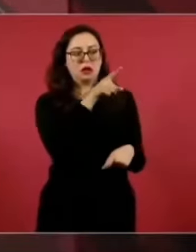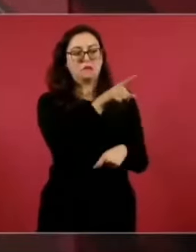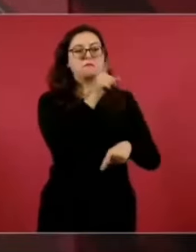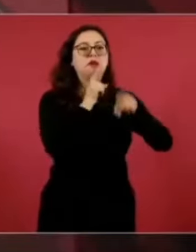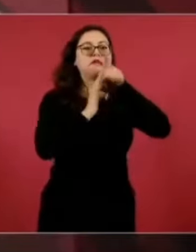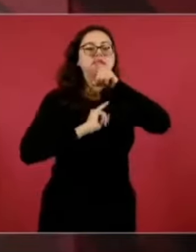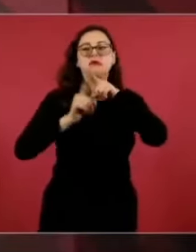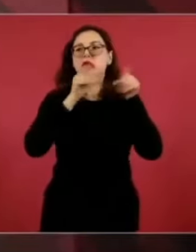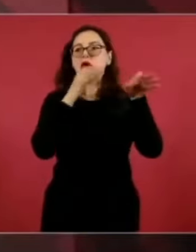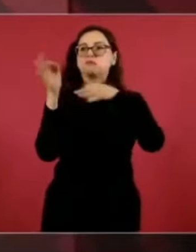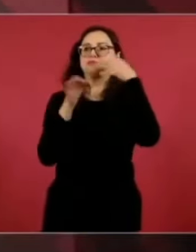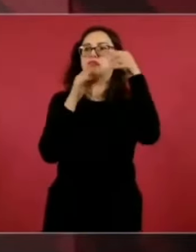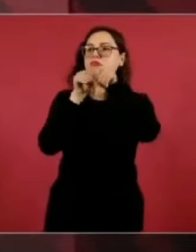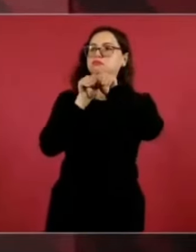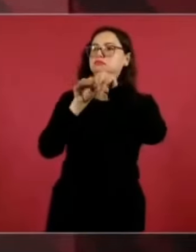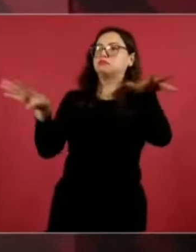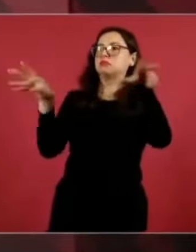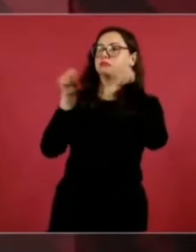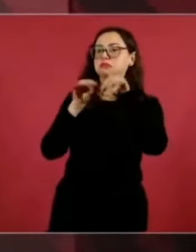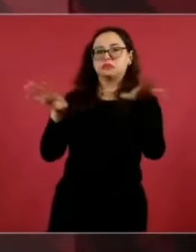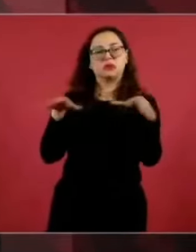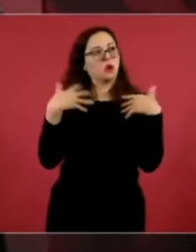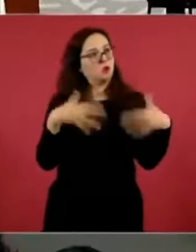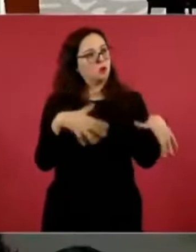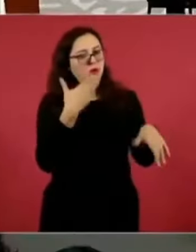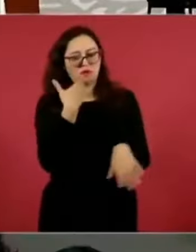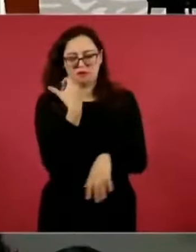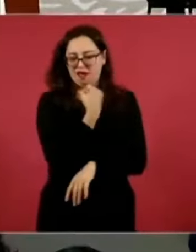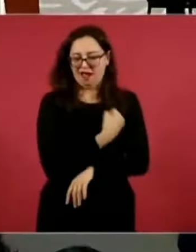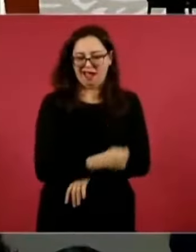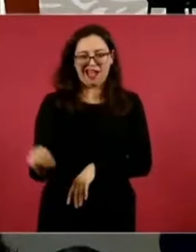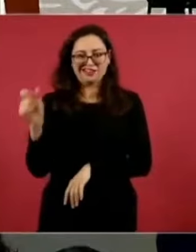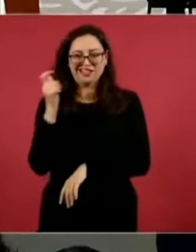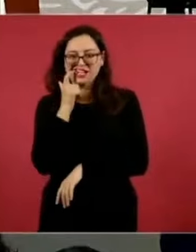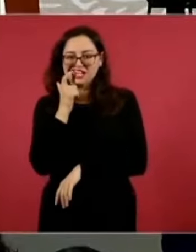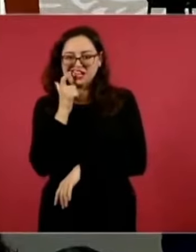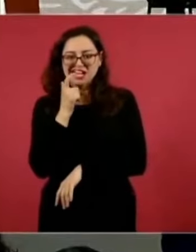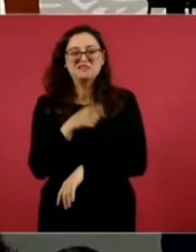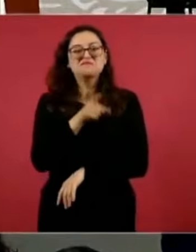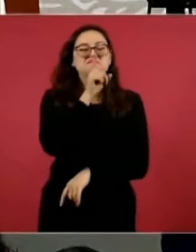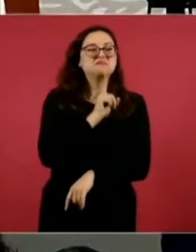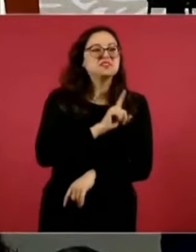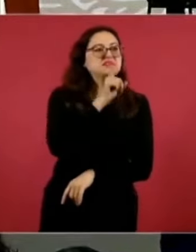mentirosos, Tendenciosos,